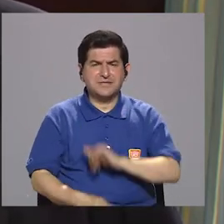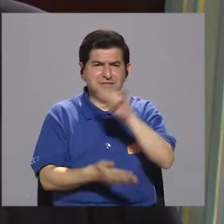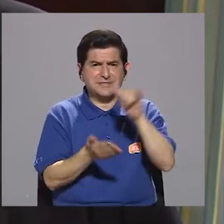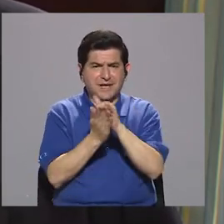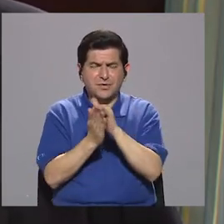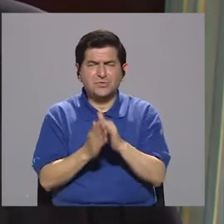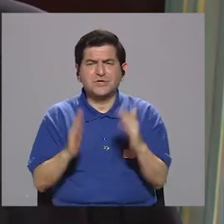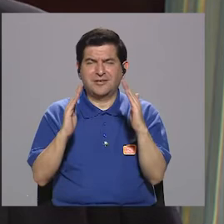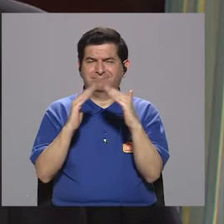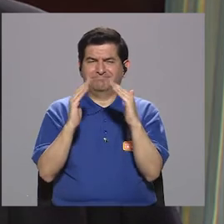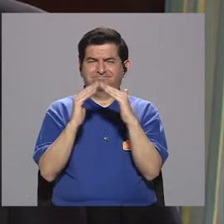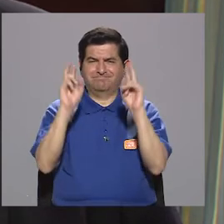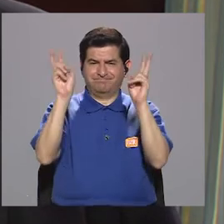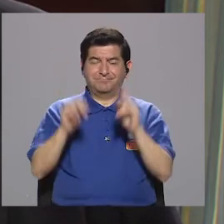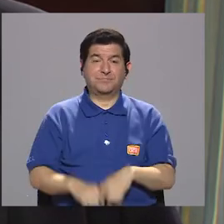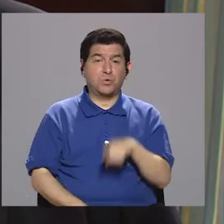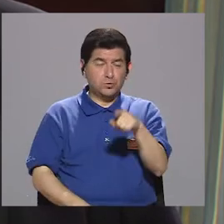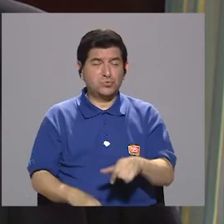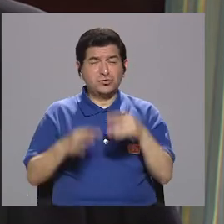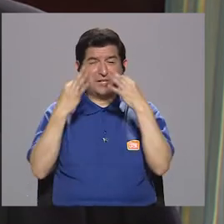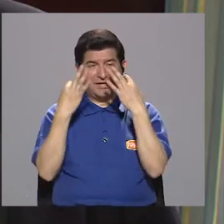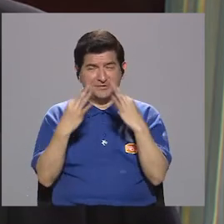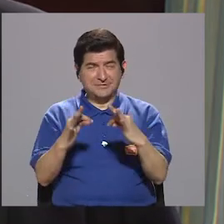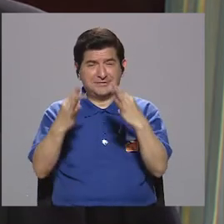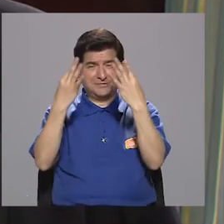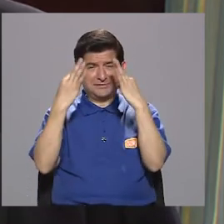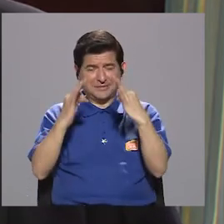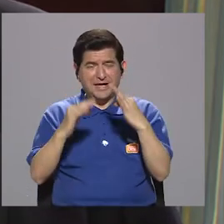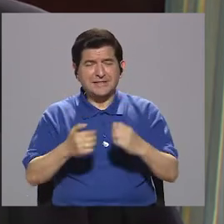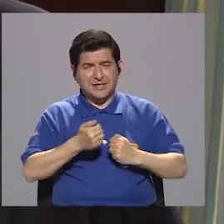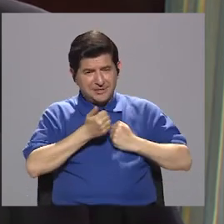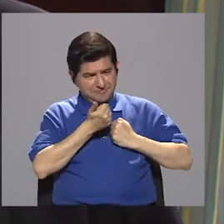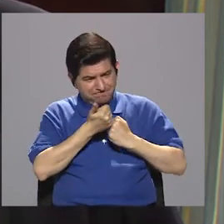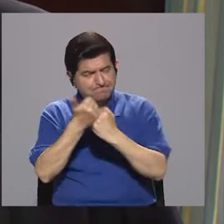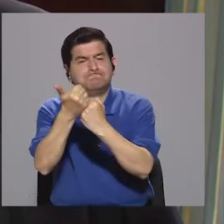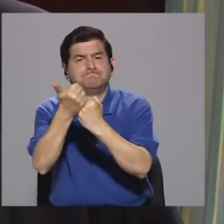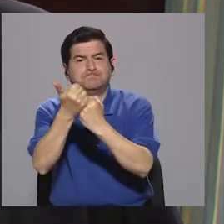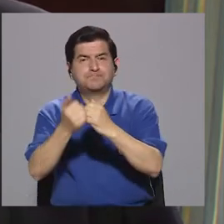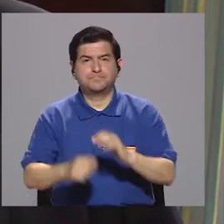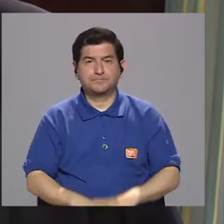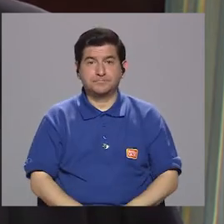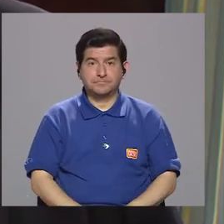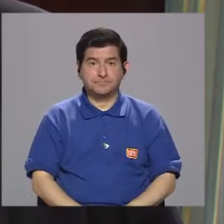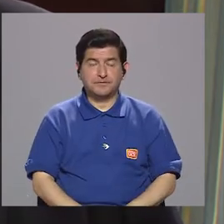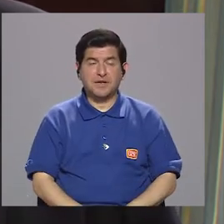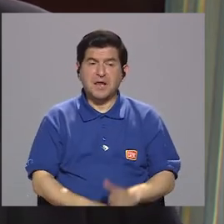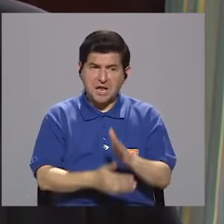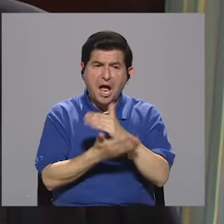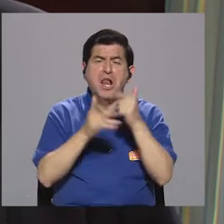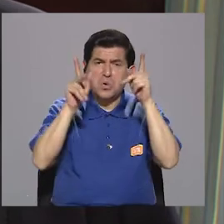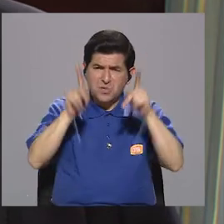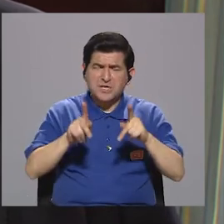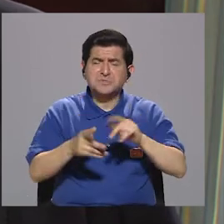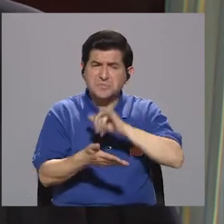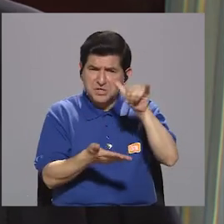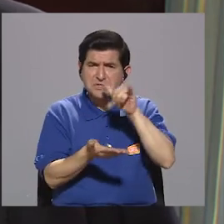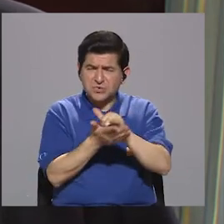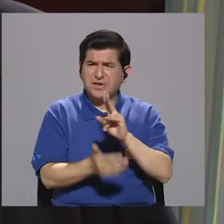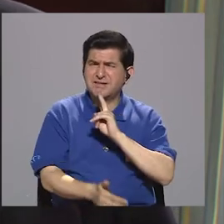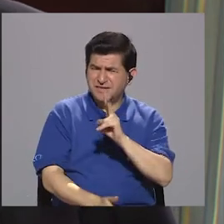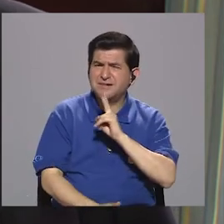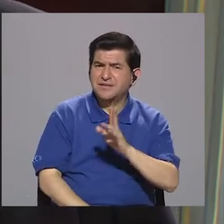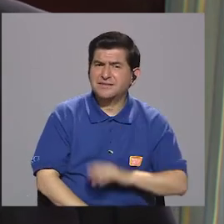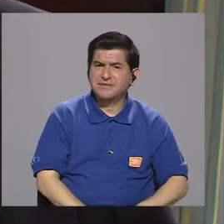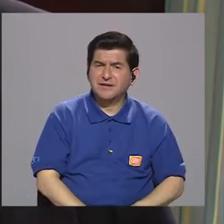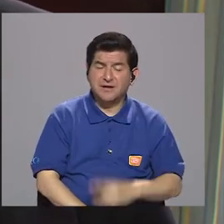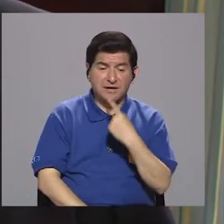Eso ha sido, digamos, una antorcha que usted ha venido tratando de potenciar. ¿Se ha logrado? Y hay gente en San José, verdaderamente. Porque